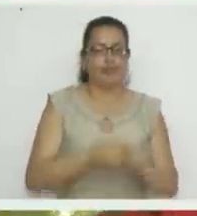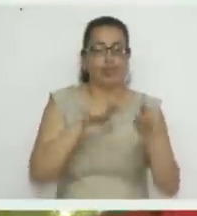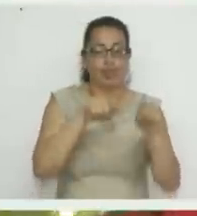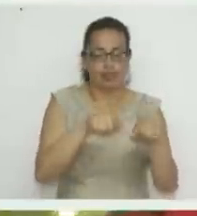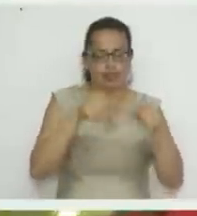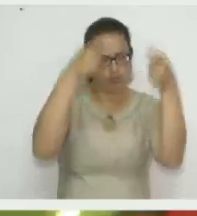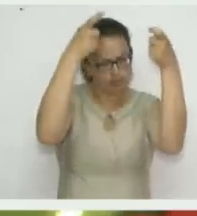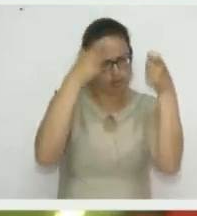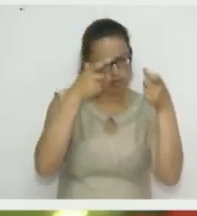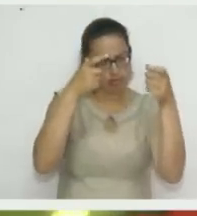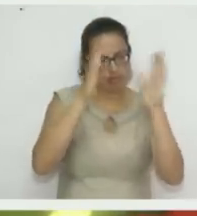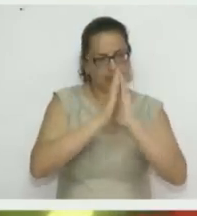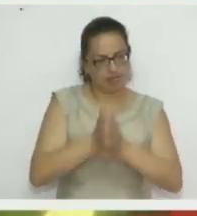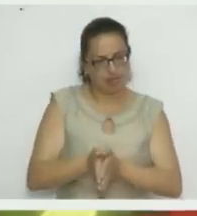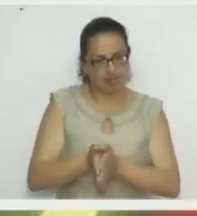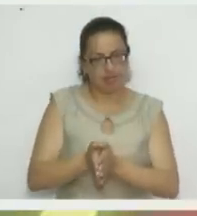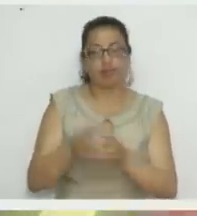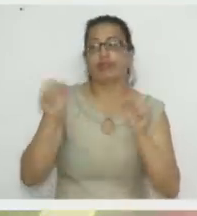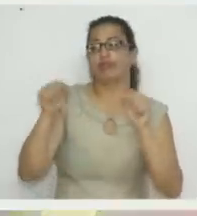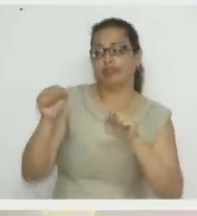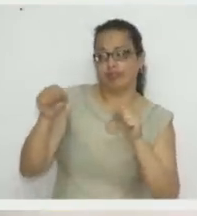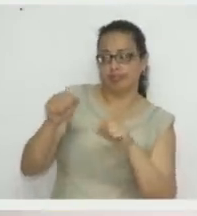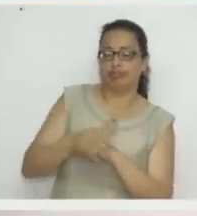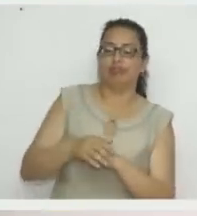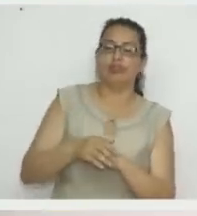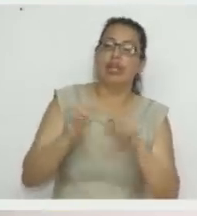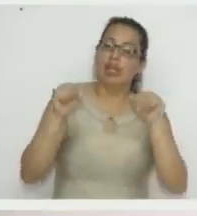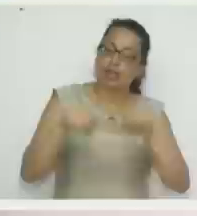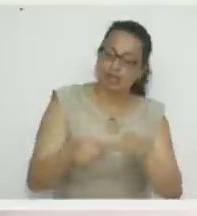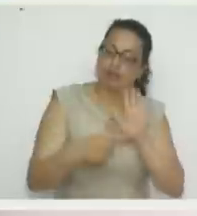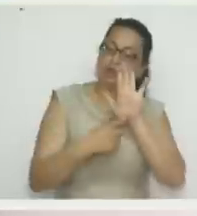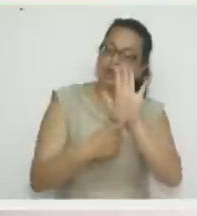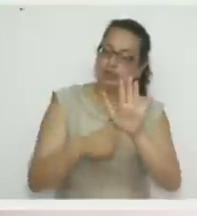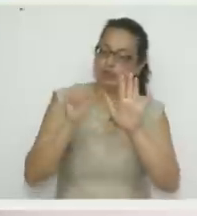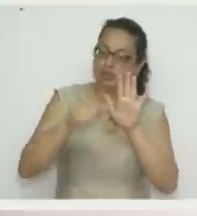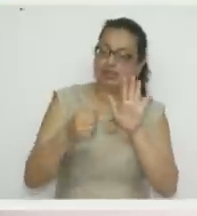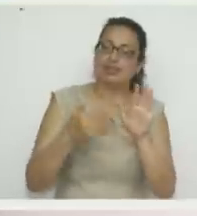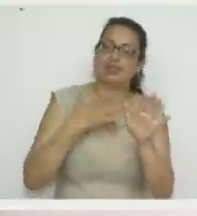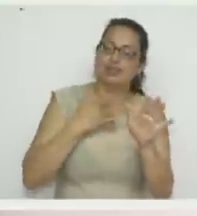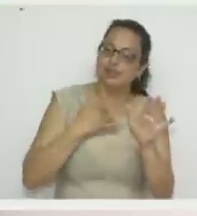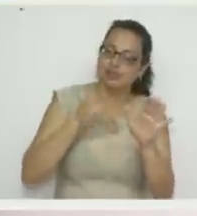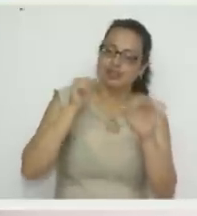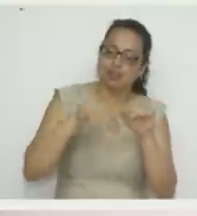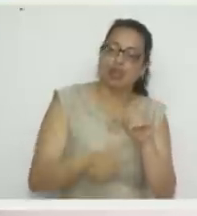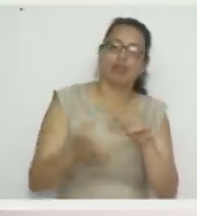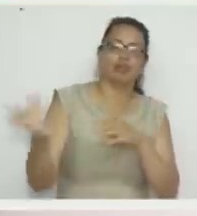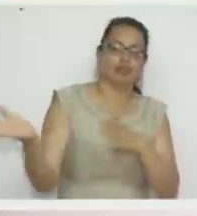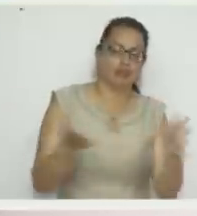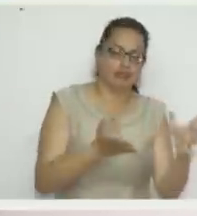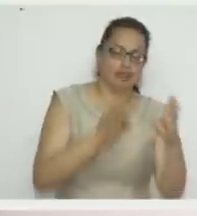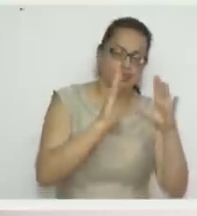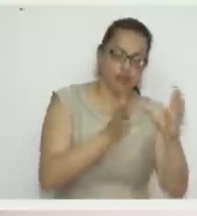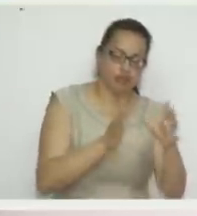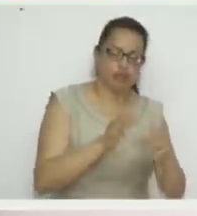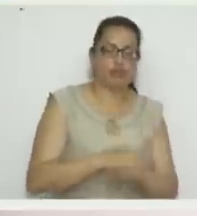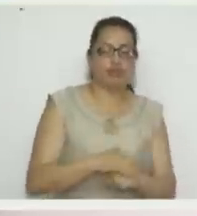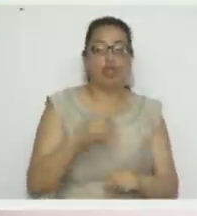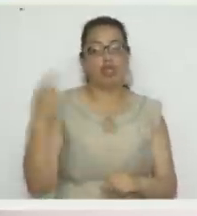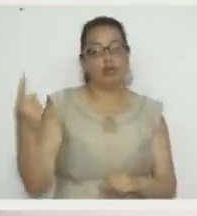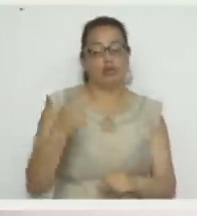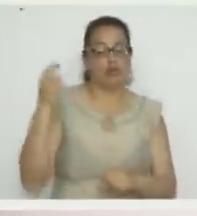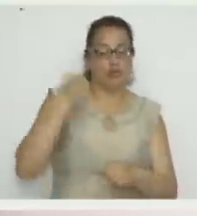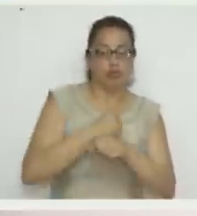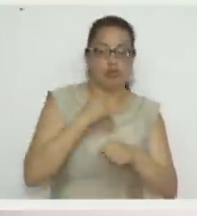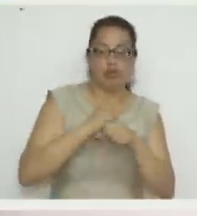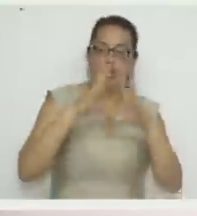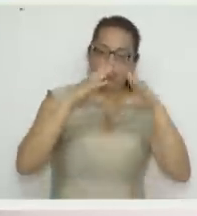Sí, señora. Esa corona son muestras para que ustedes se animen y vayan a tomar las diferentes clases, porque no solamente ella trabaja en home, sino